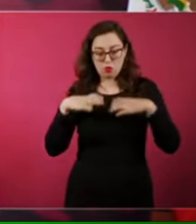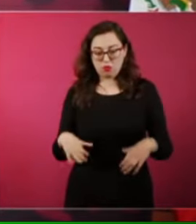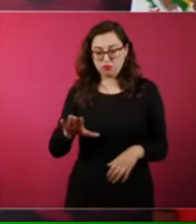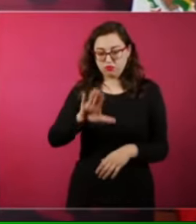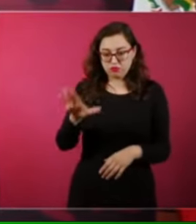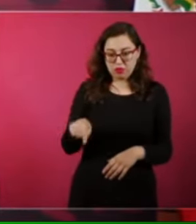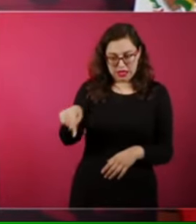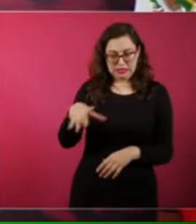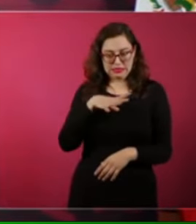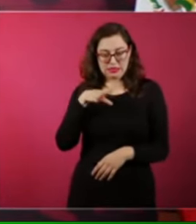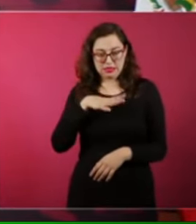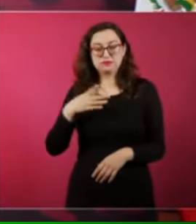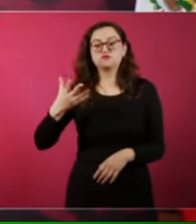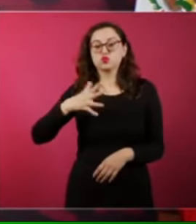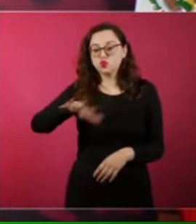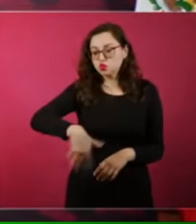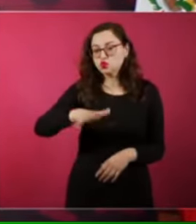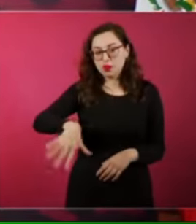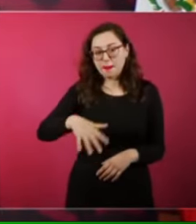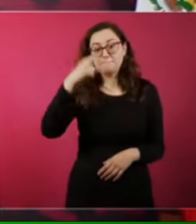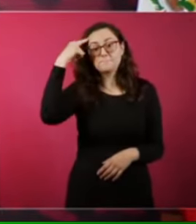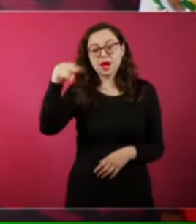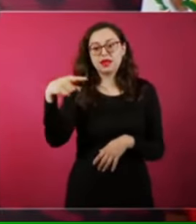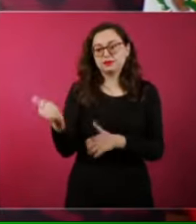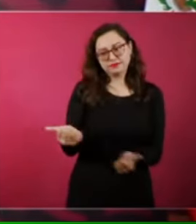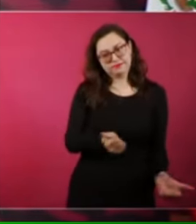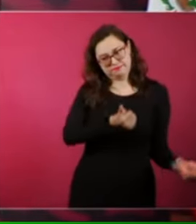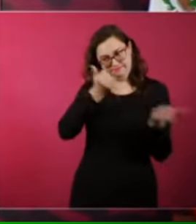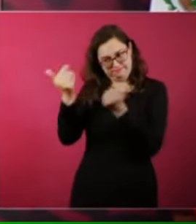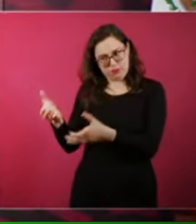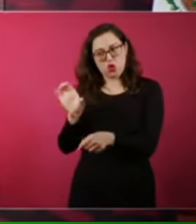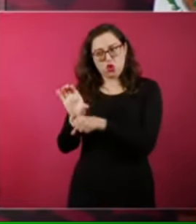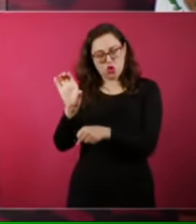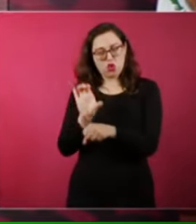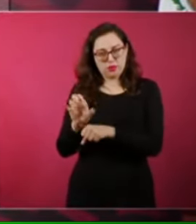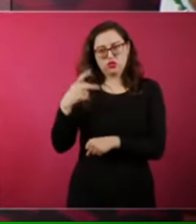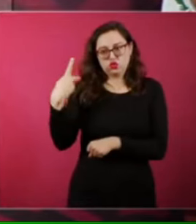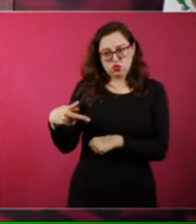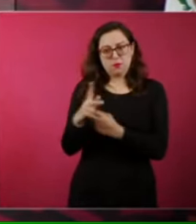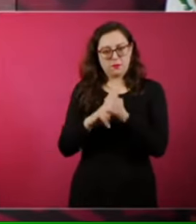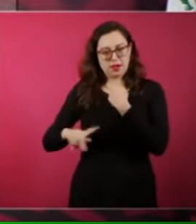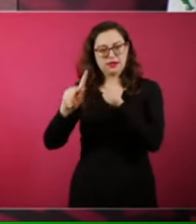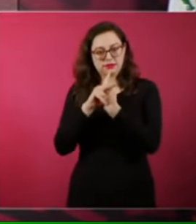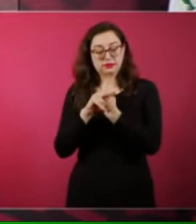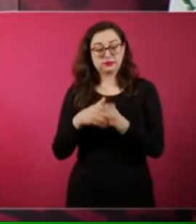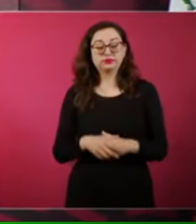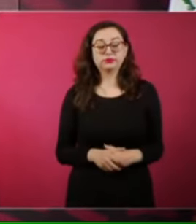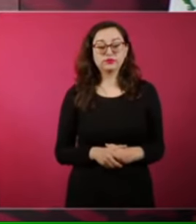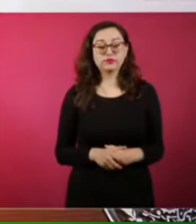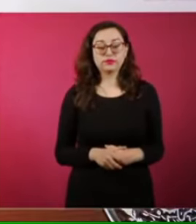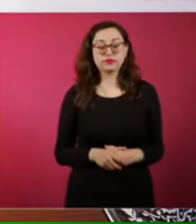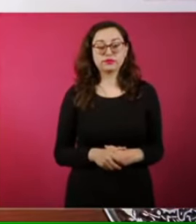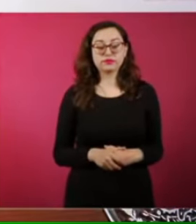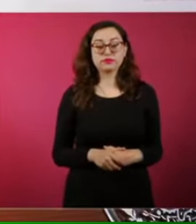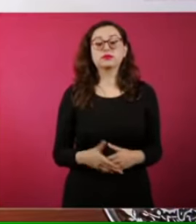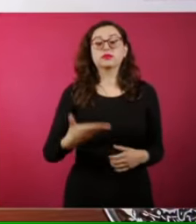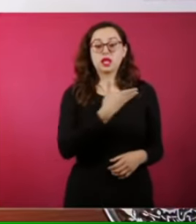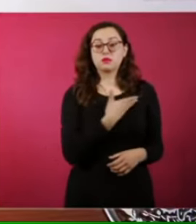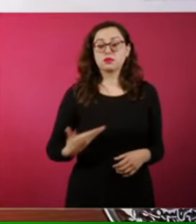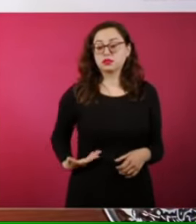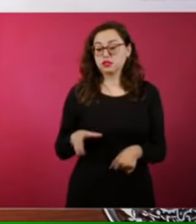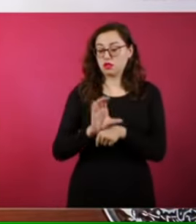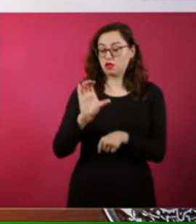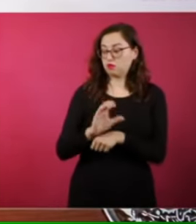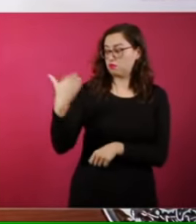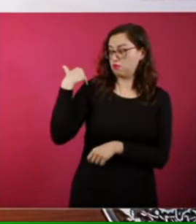buscando también los restos para devolverlo a Colombia. me lo pidió el presidente